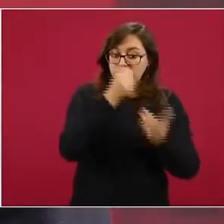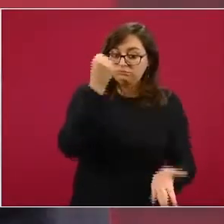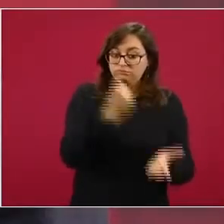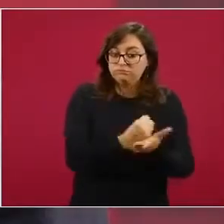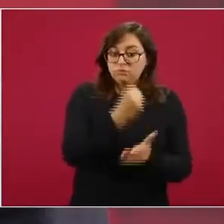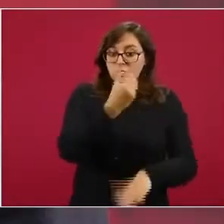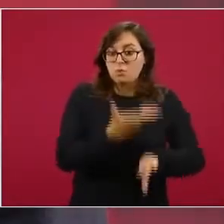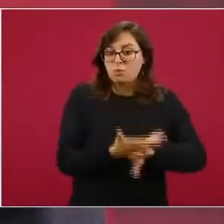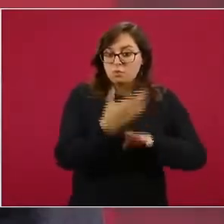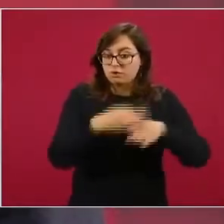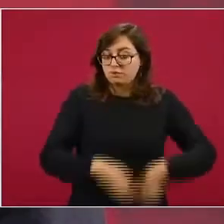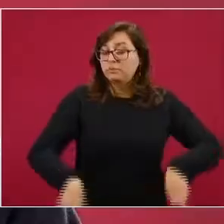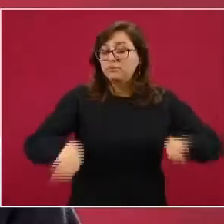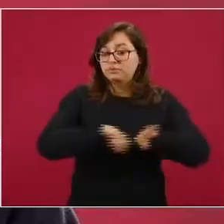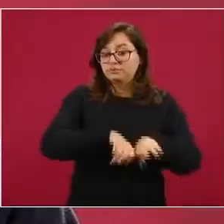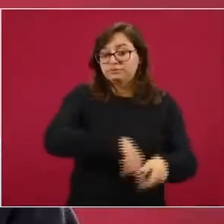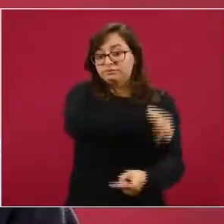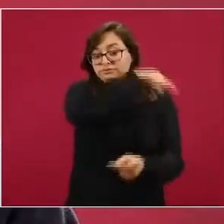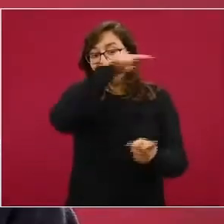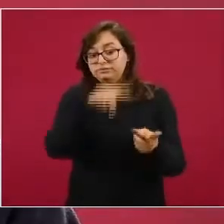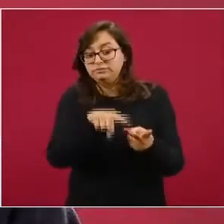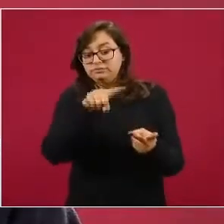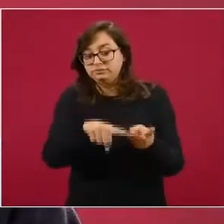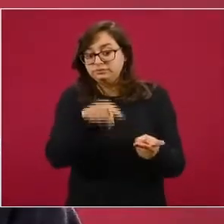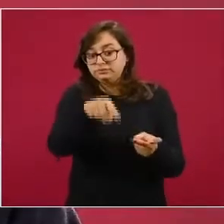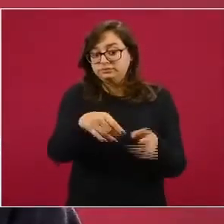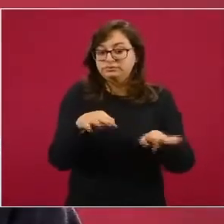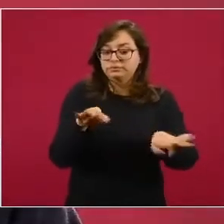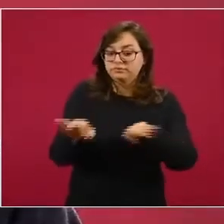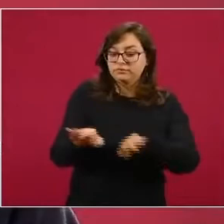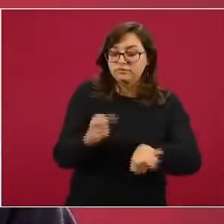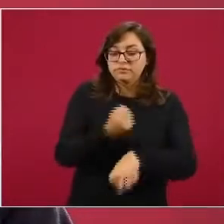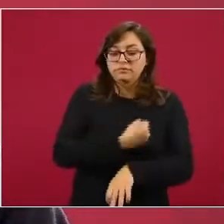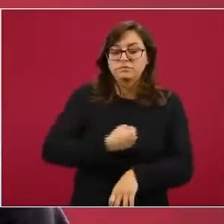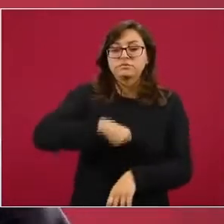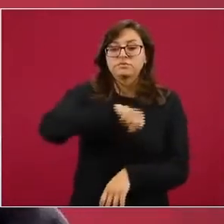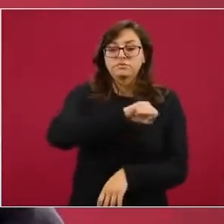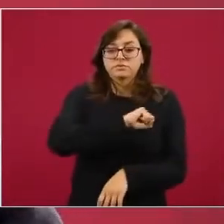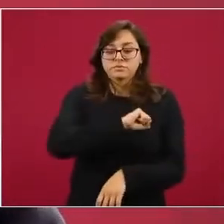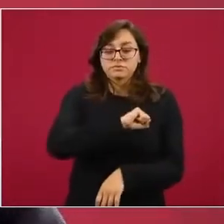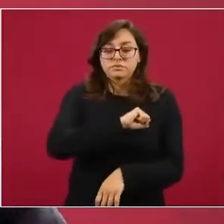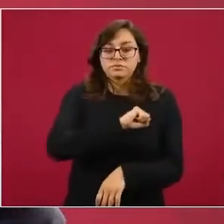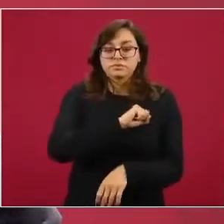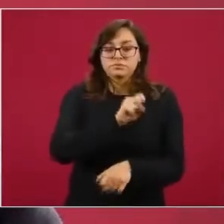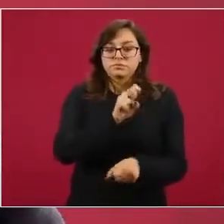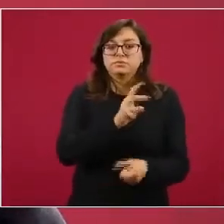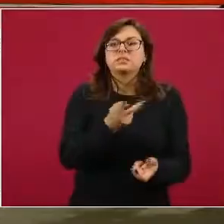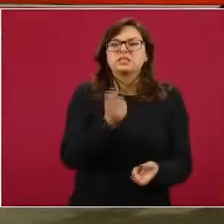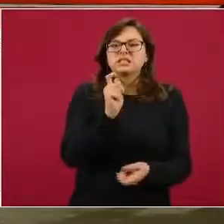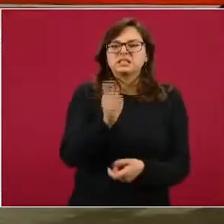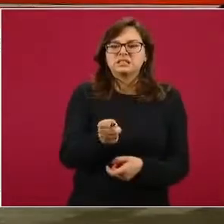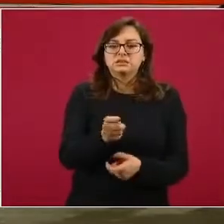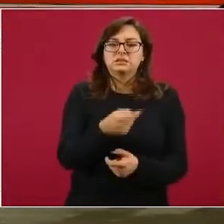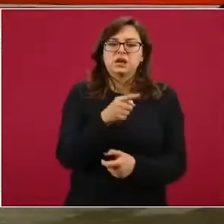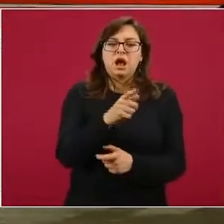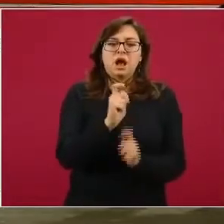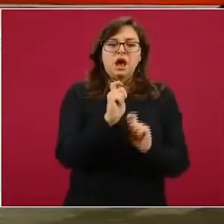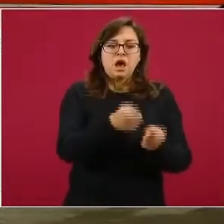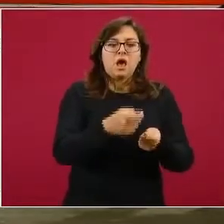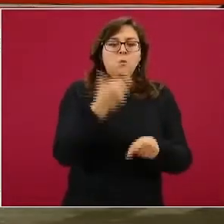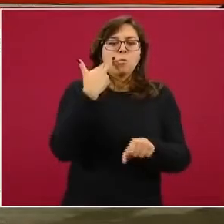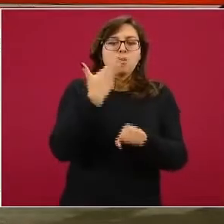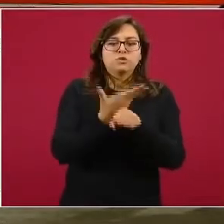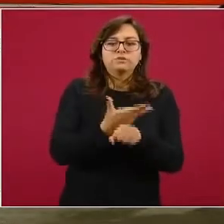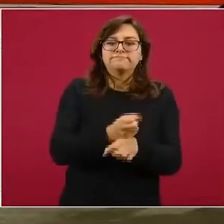Y la Comisión de Operación Sanitaria tiene entre sus atribuciones la inspección, verificación y,